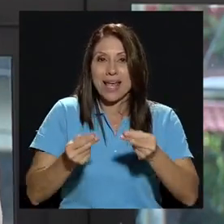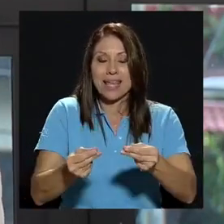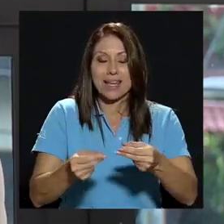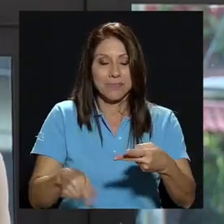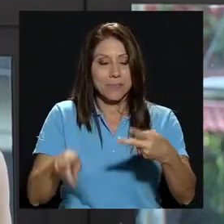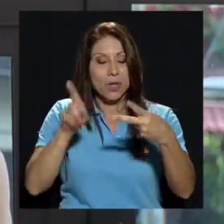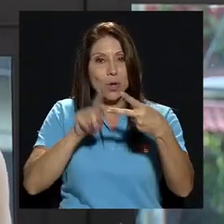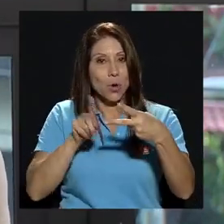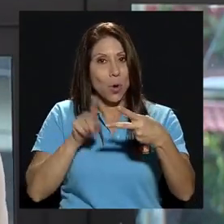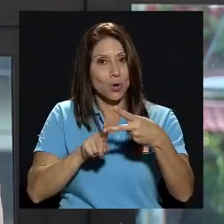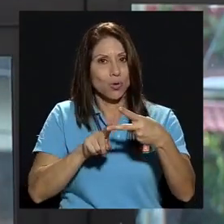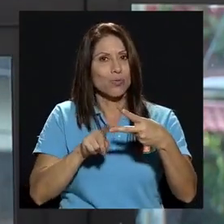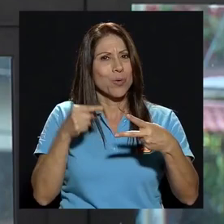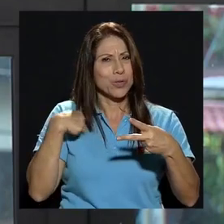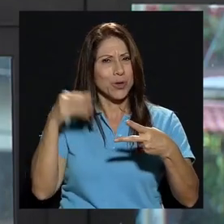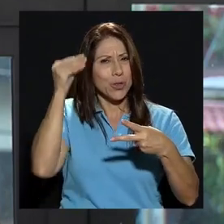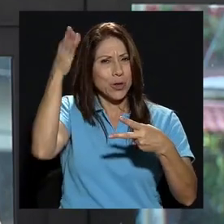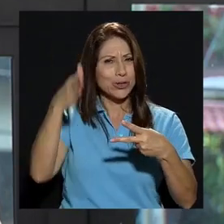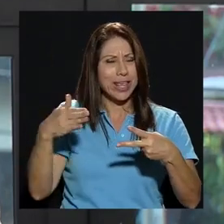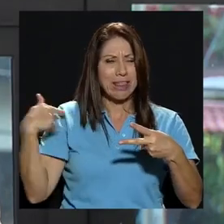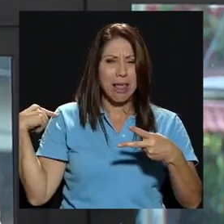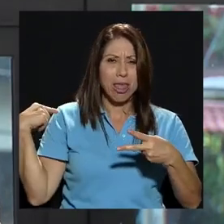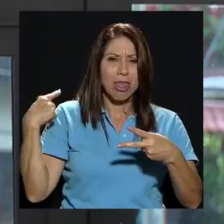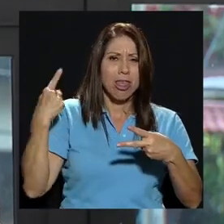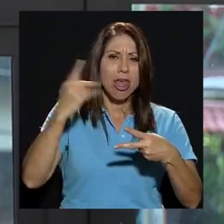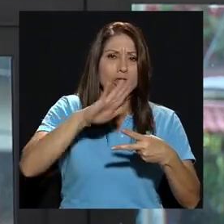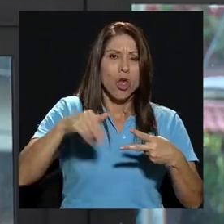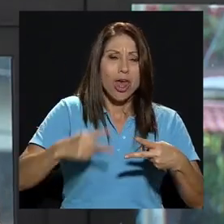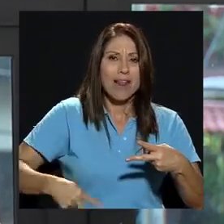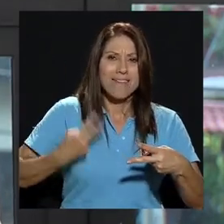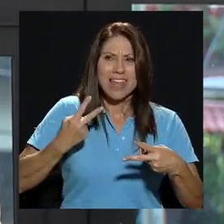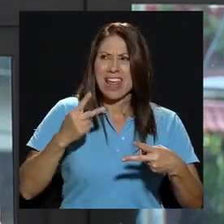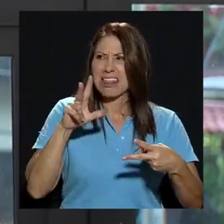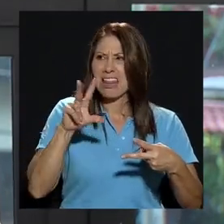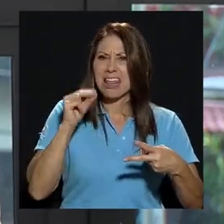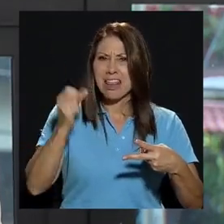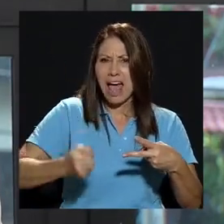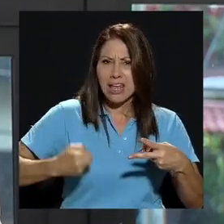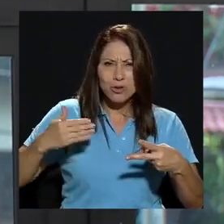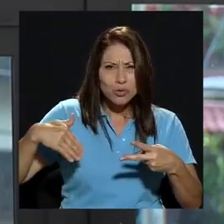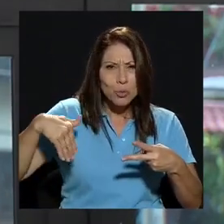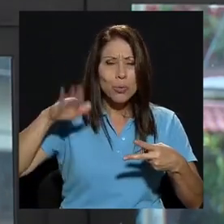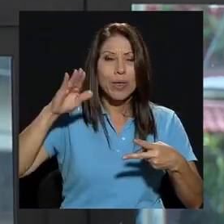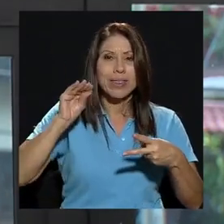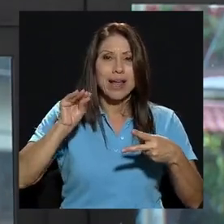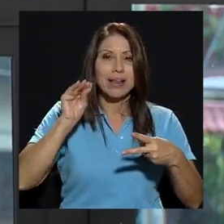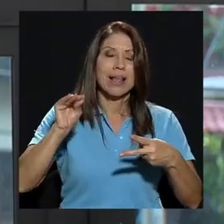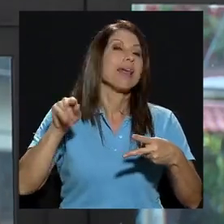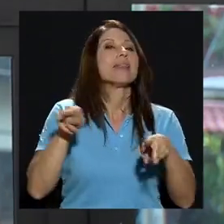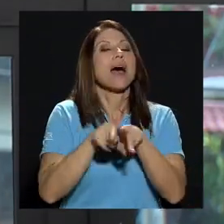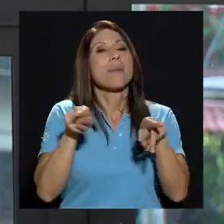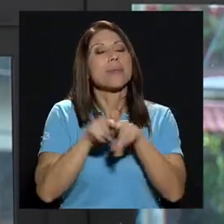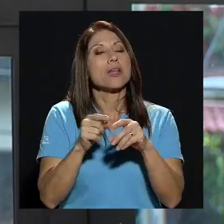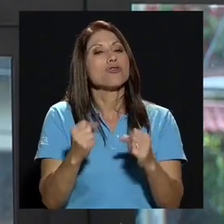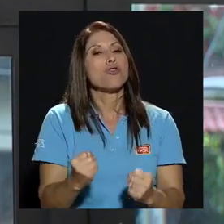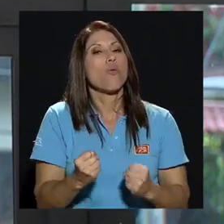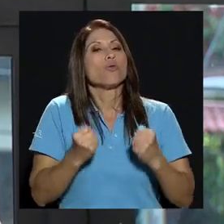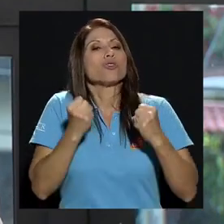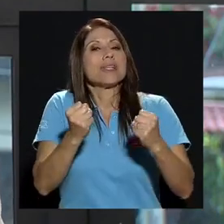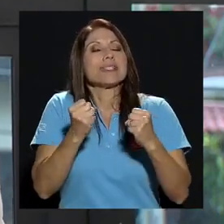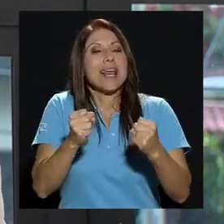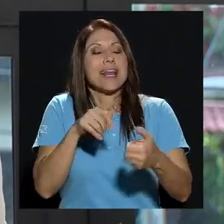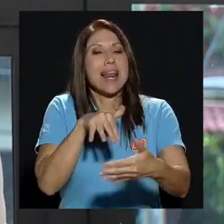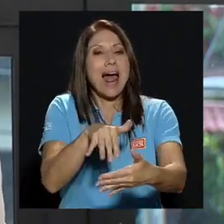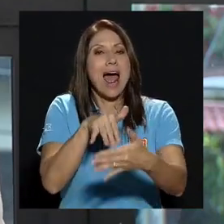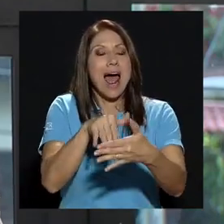vida tengo un 30 resto de años de dar clases también robustecer la academia la academia necesita estar